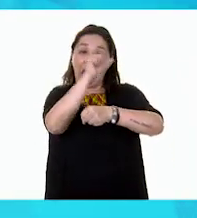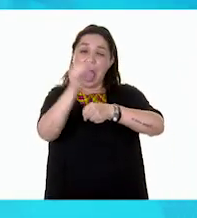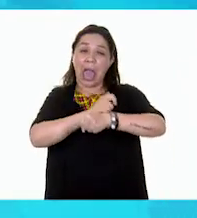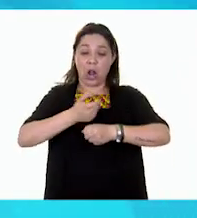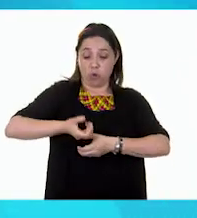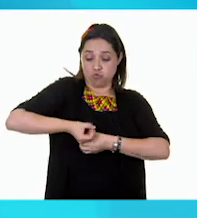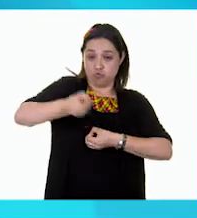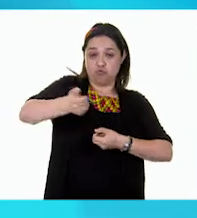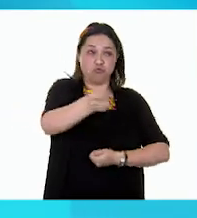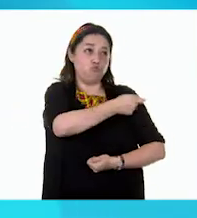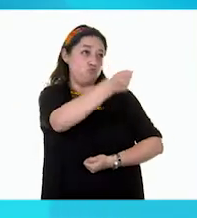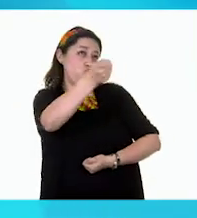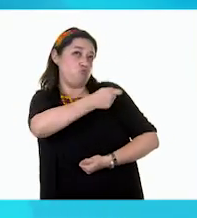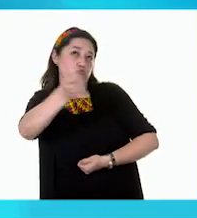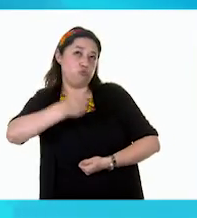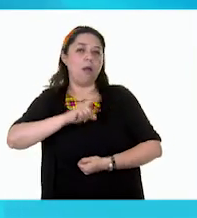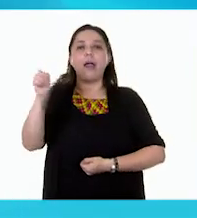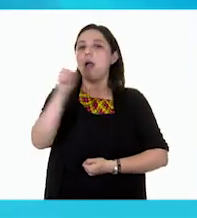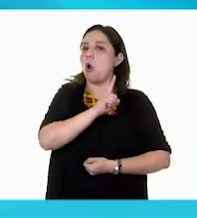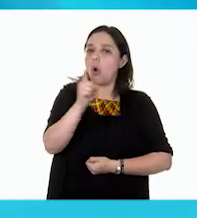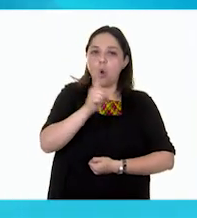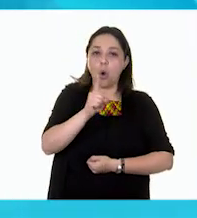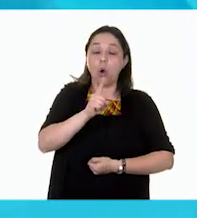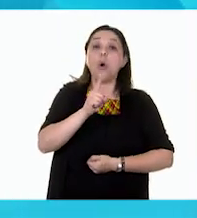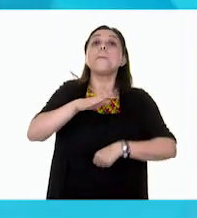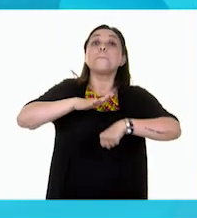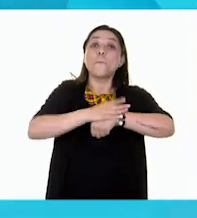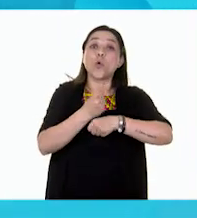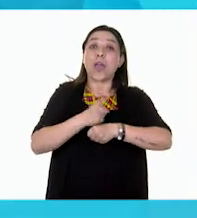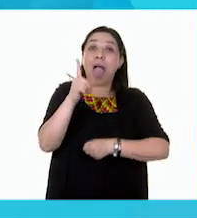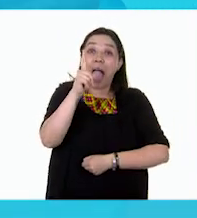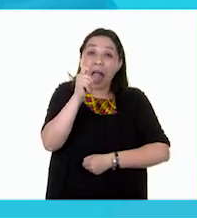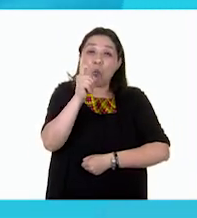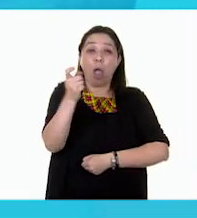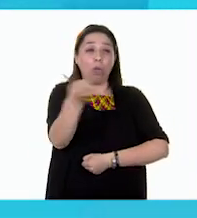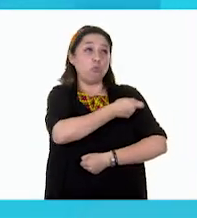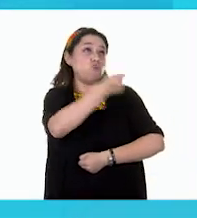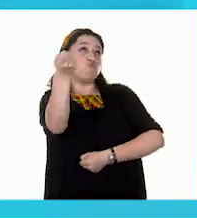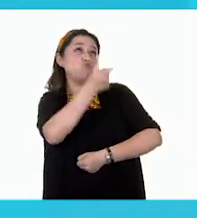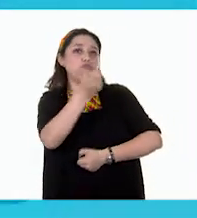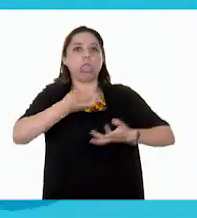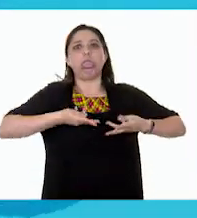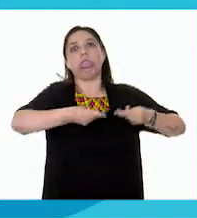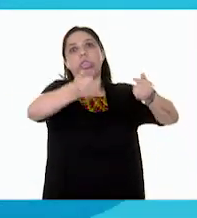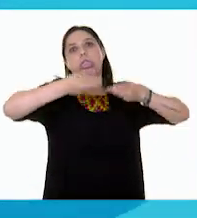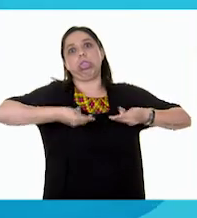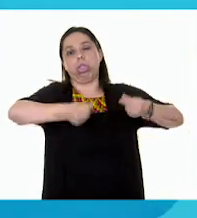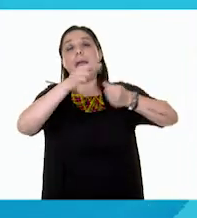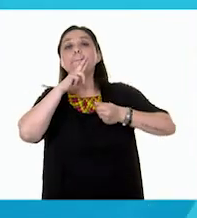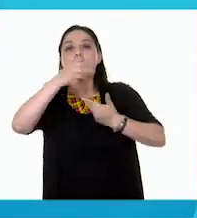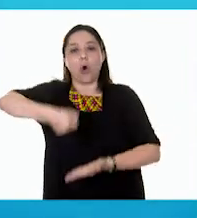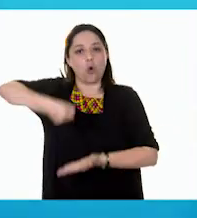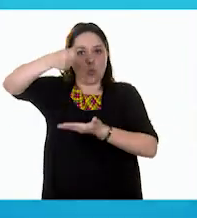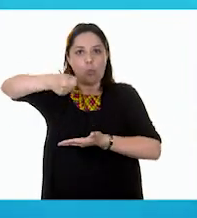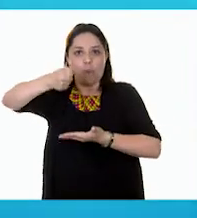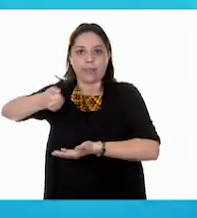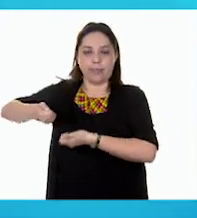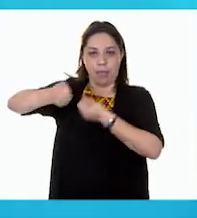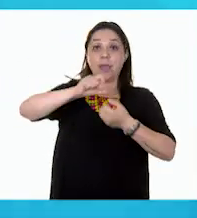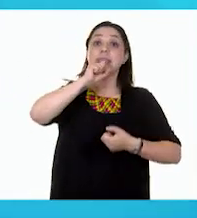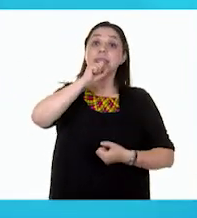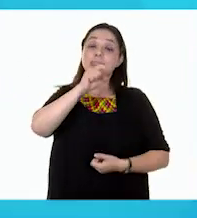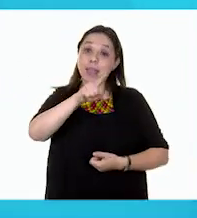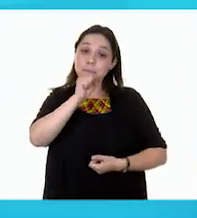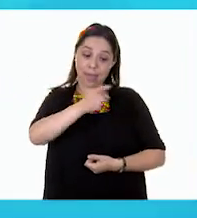cubeta, porque con la manguera gasta más agua. También nos llevamos nuestras propias